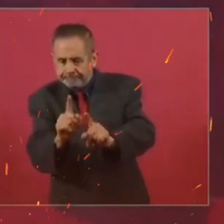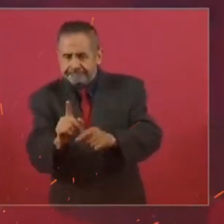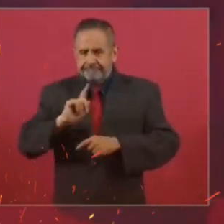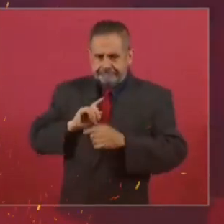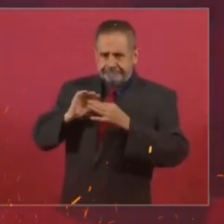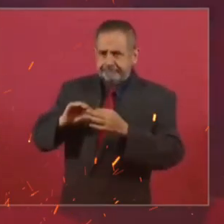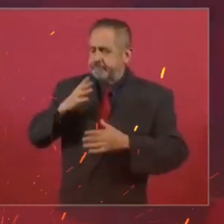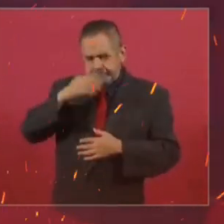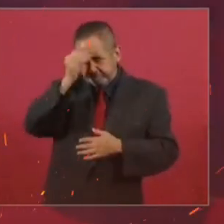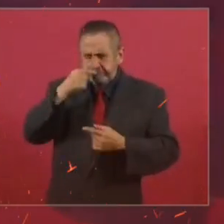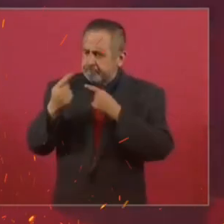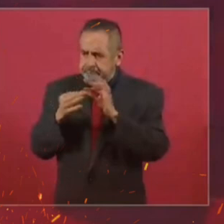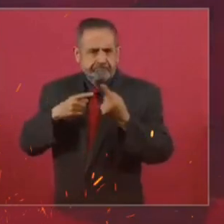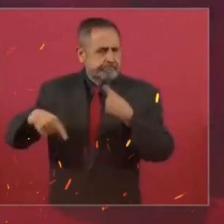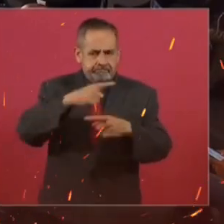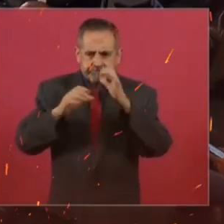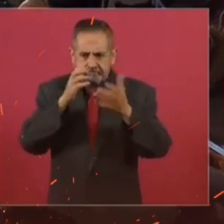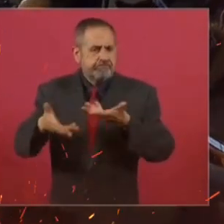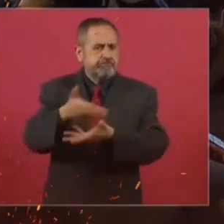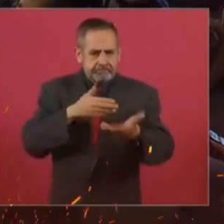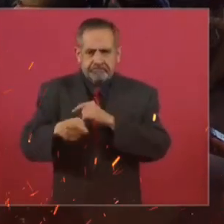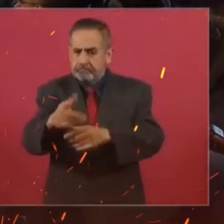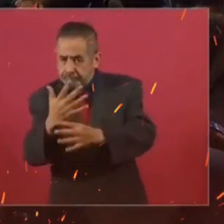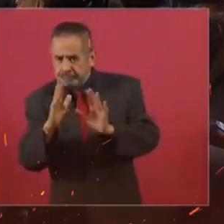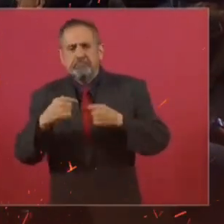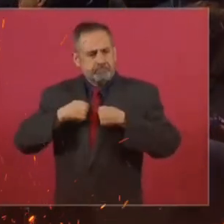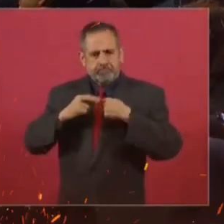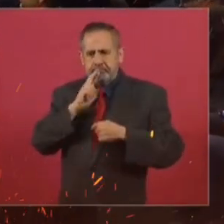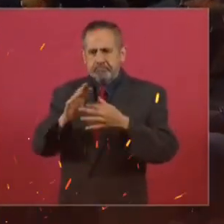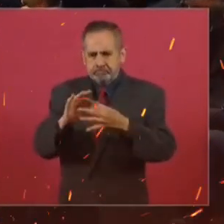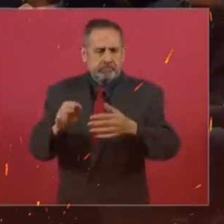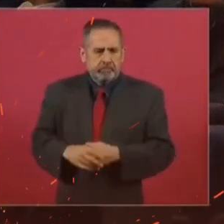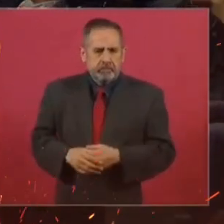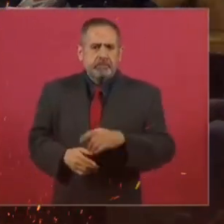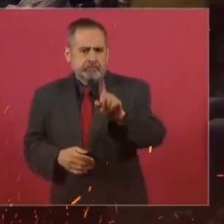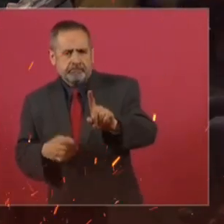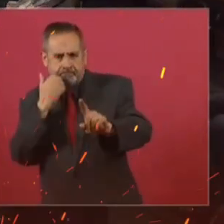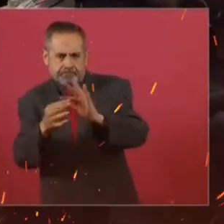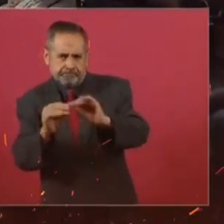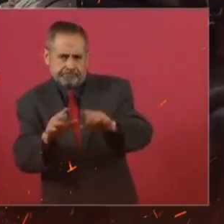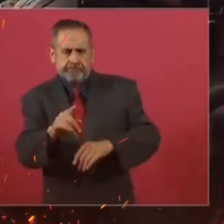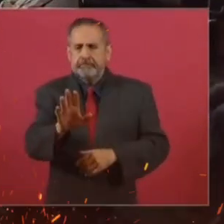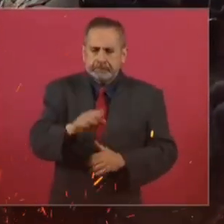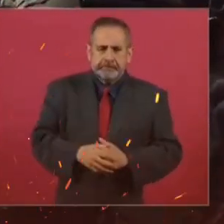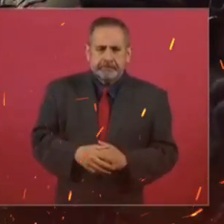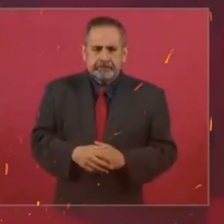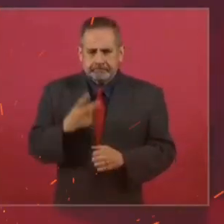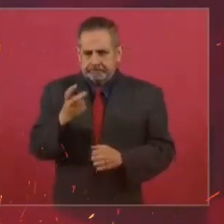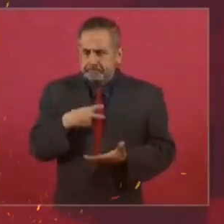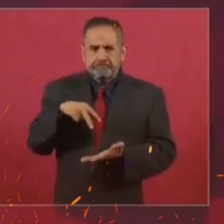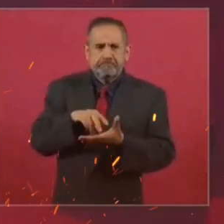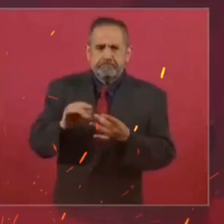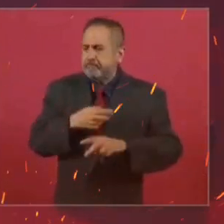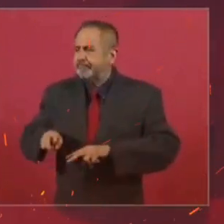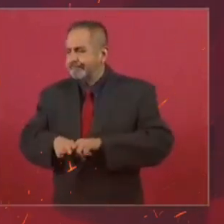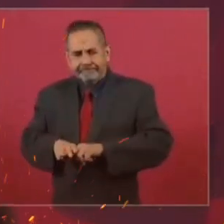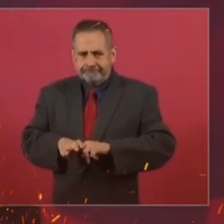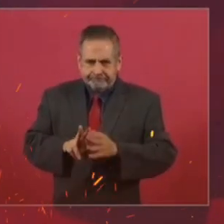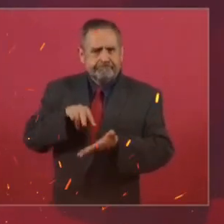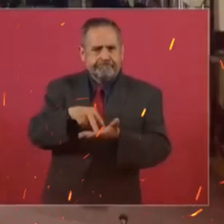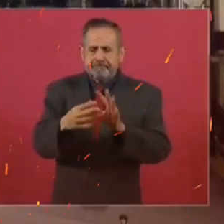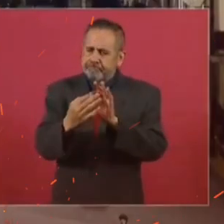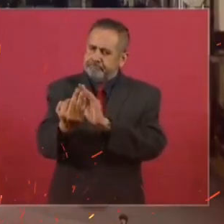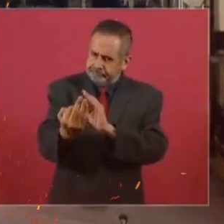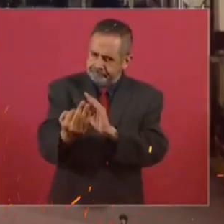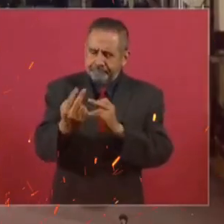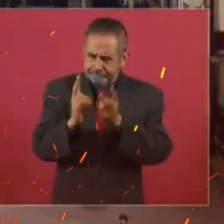Y aquí es un diálogo circular. Y la comunicación son mensajes de ida y vuelta. Sí, por eso quería hacerle una aclaración. Sí, porque por eso estoy parado. Si no estaría yo sentado, me